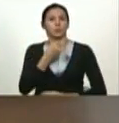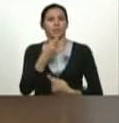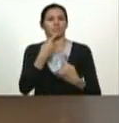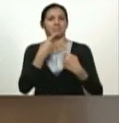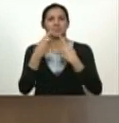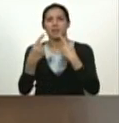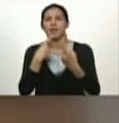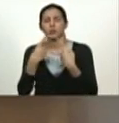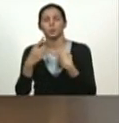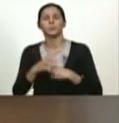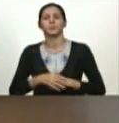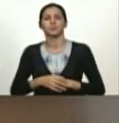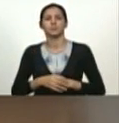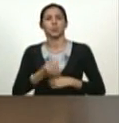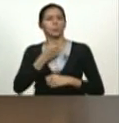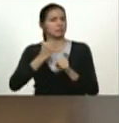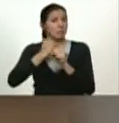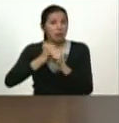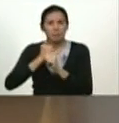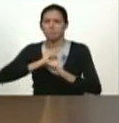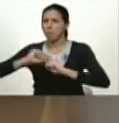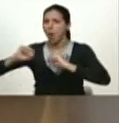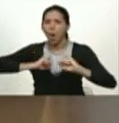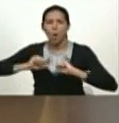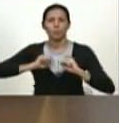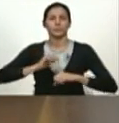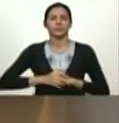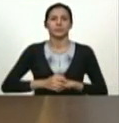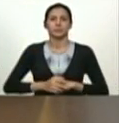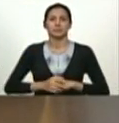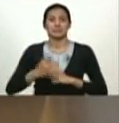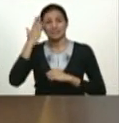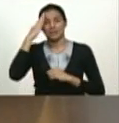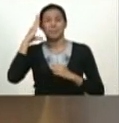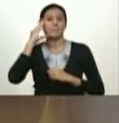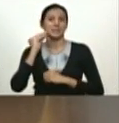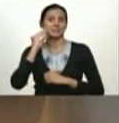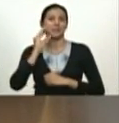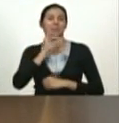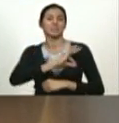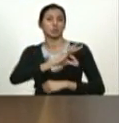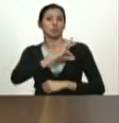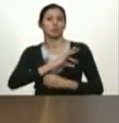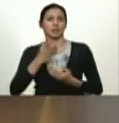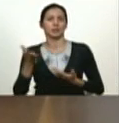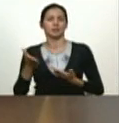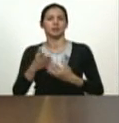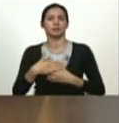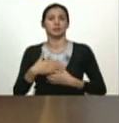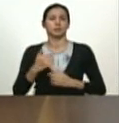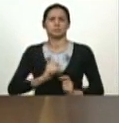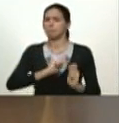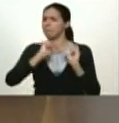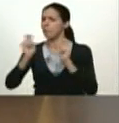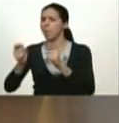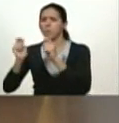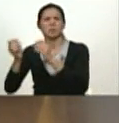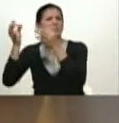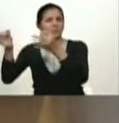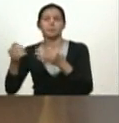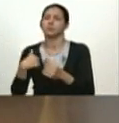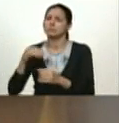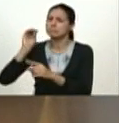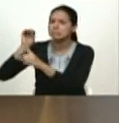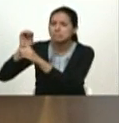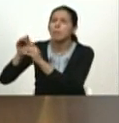además es trabajador de acción conoce muy bien todo el área social porque una de las tareas donde yo lo encargaba y lo molestaba cada vez